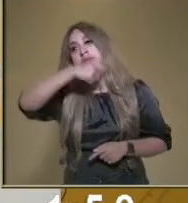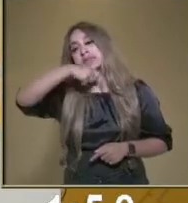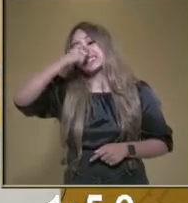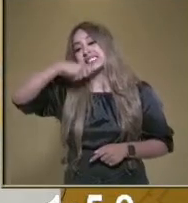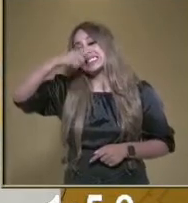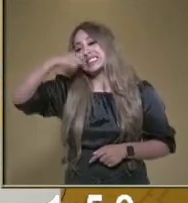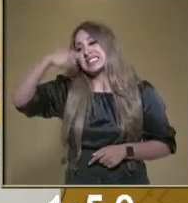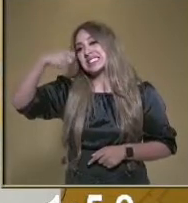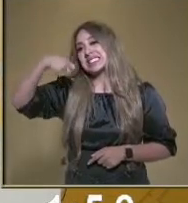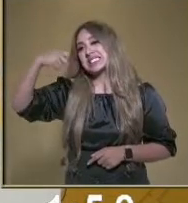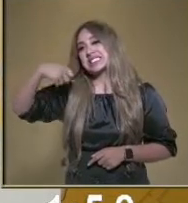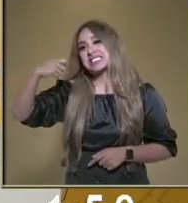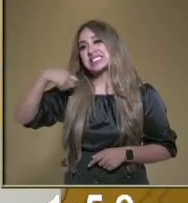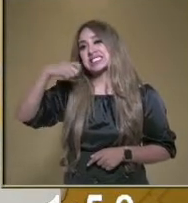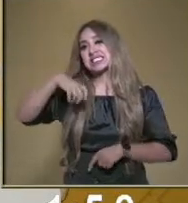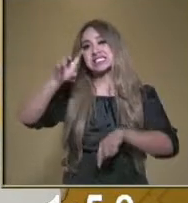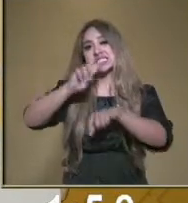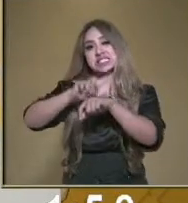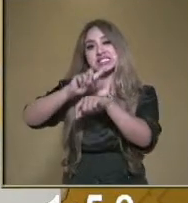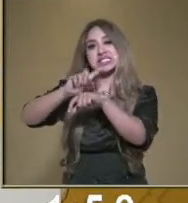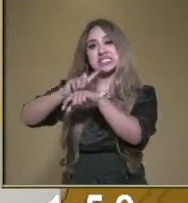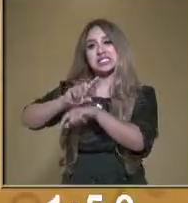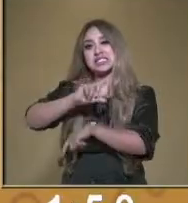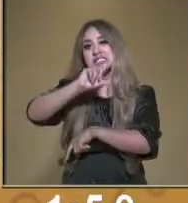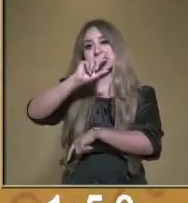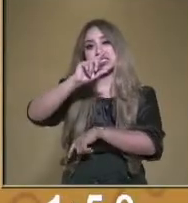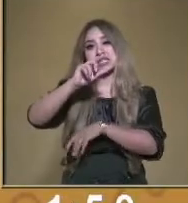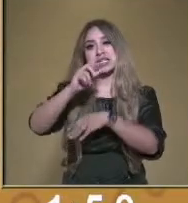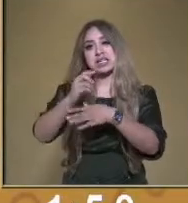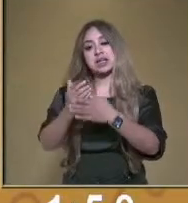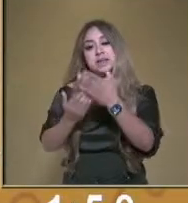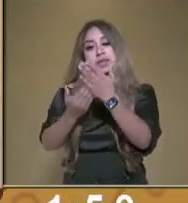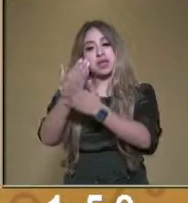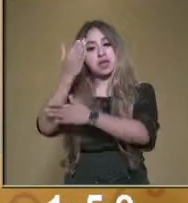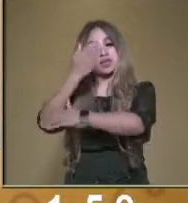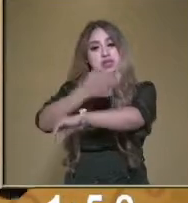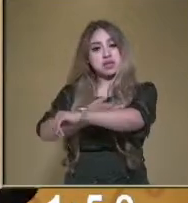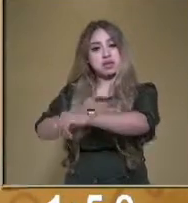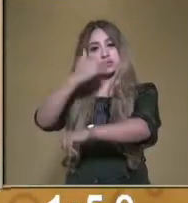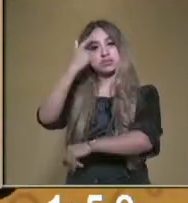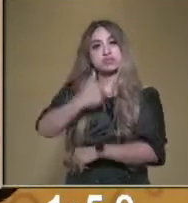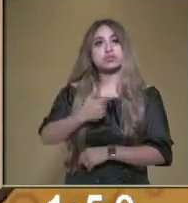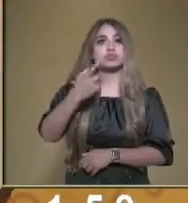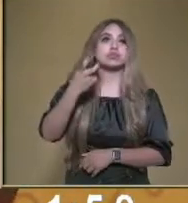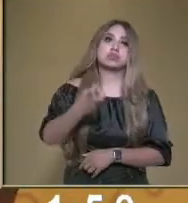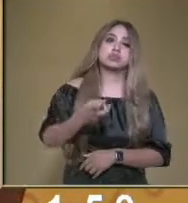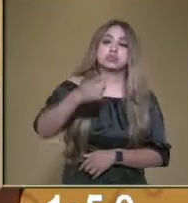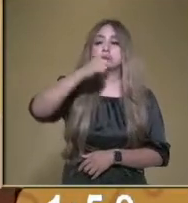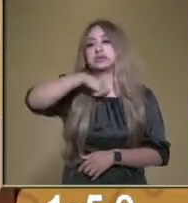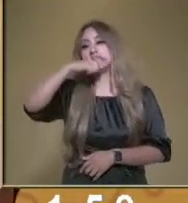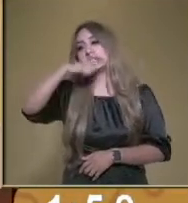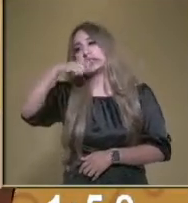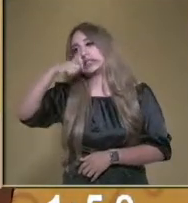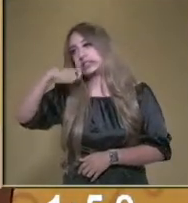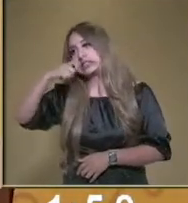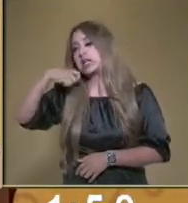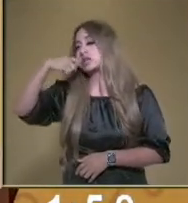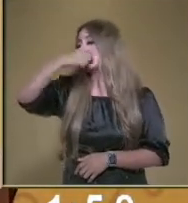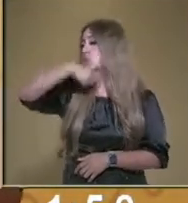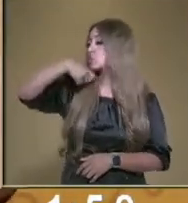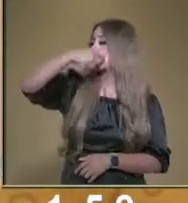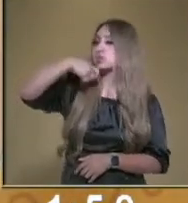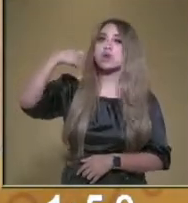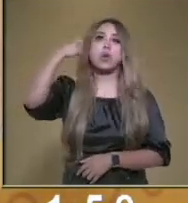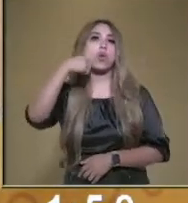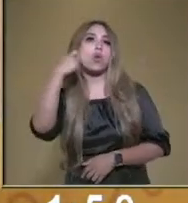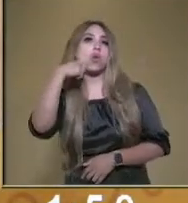muy bien, día, tarde y noche, y antes de ir a dormir. Hacia arriba, hacia abajo y con movimientos circulares, pero darnos,